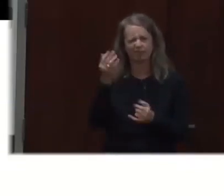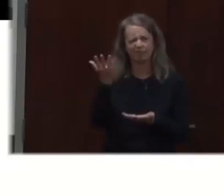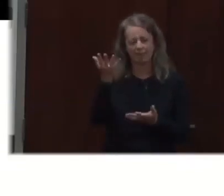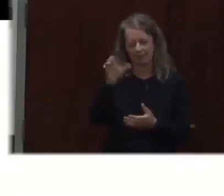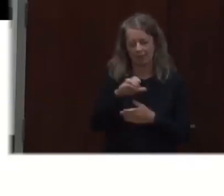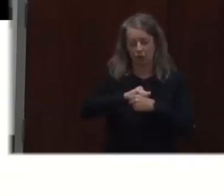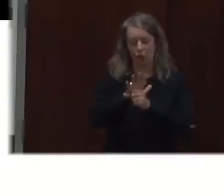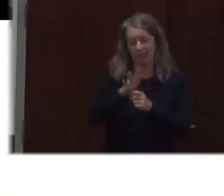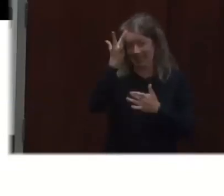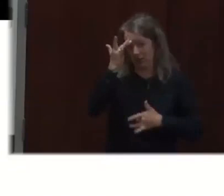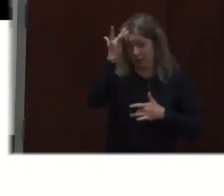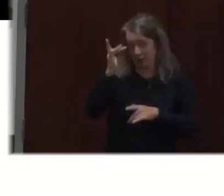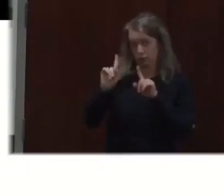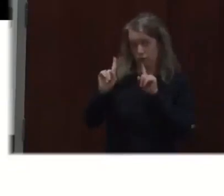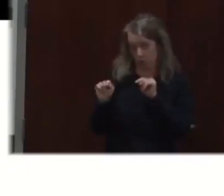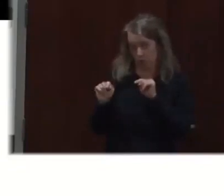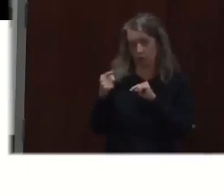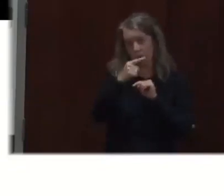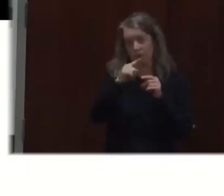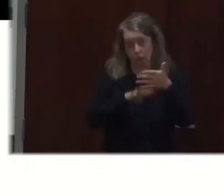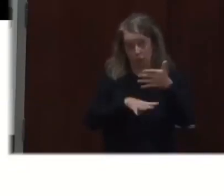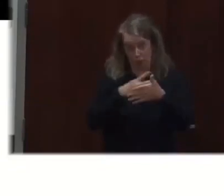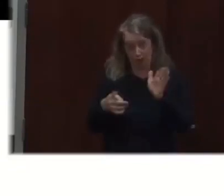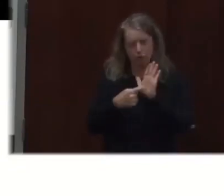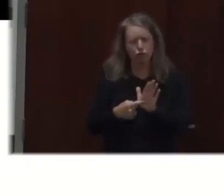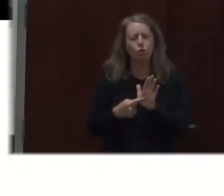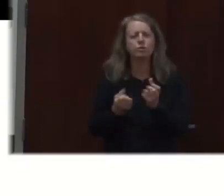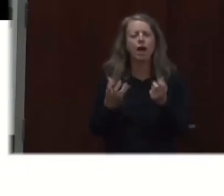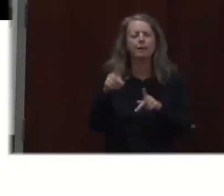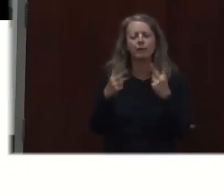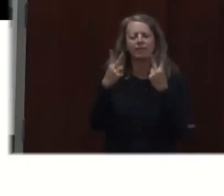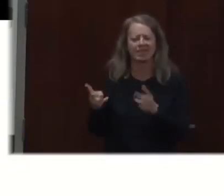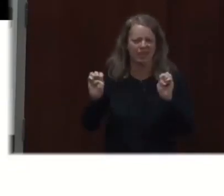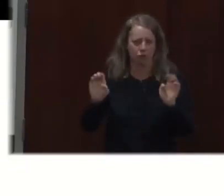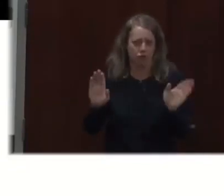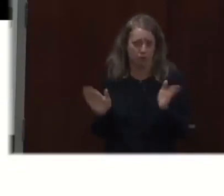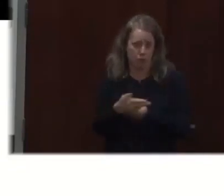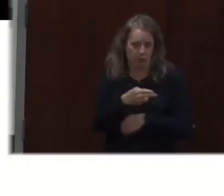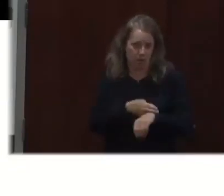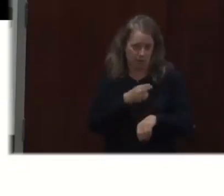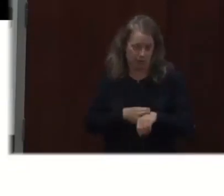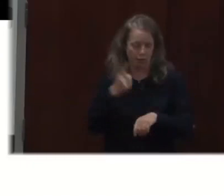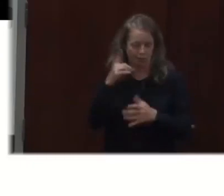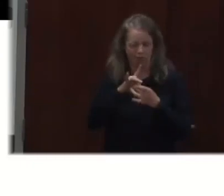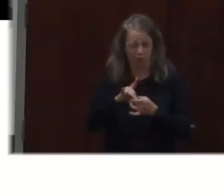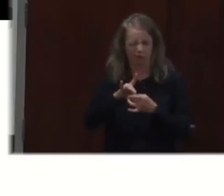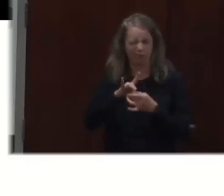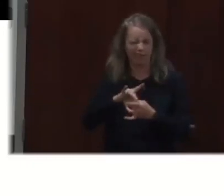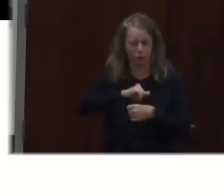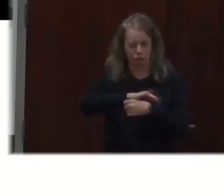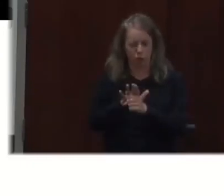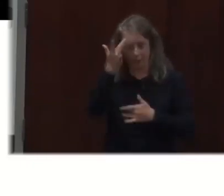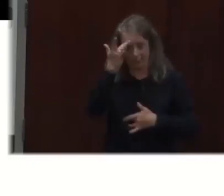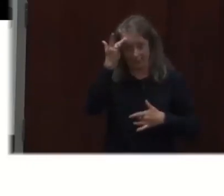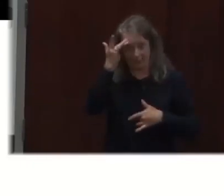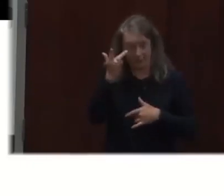Entonces, un recordatorio que nosotros somos esa línea amarilla, y una de las cosas que debemos